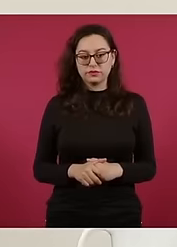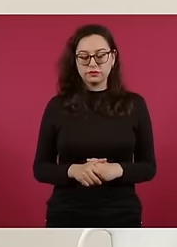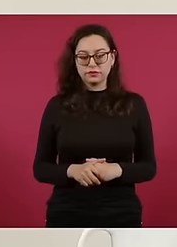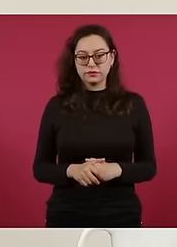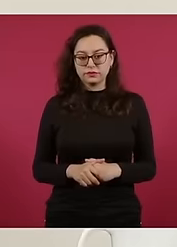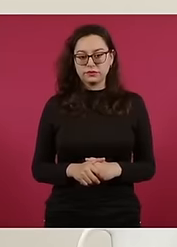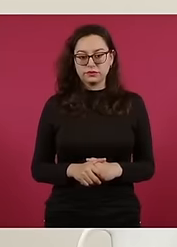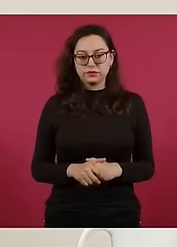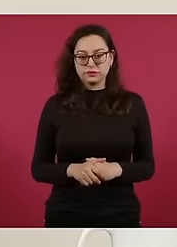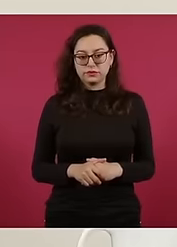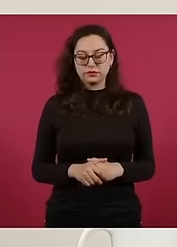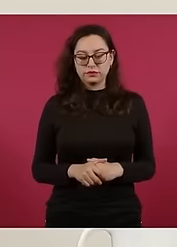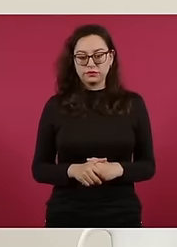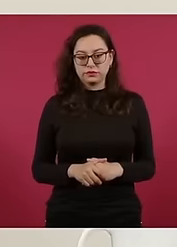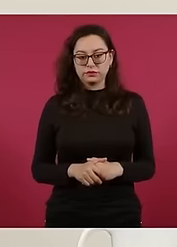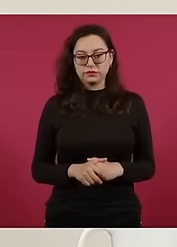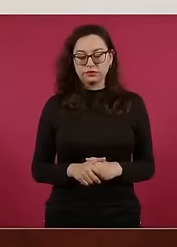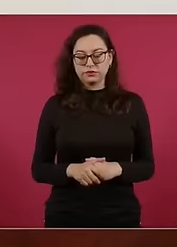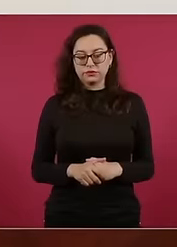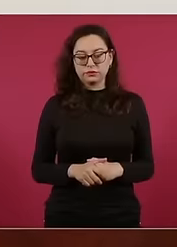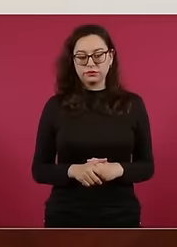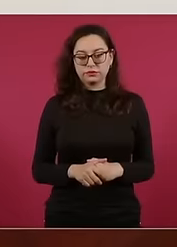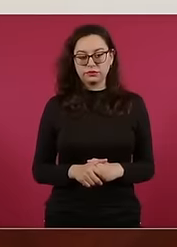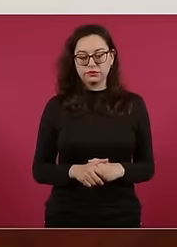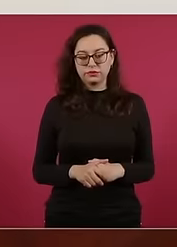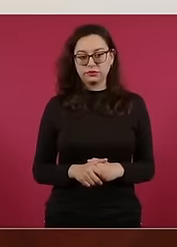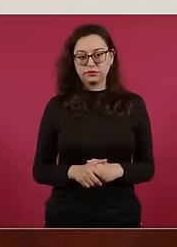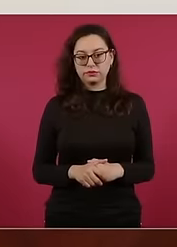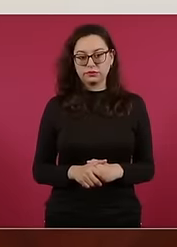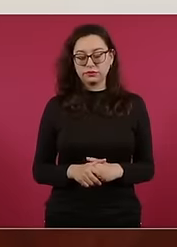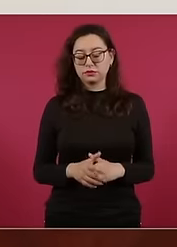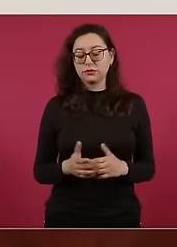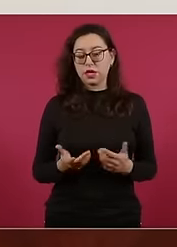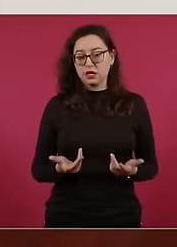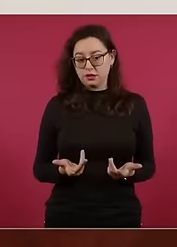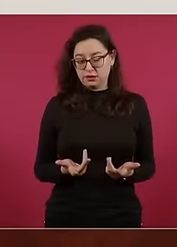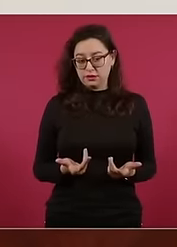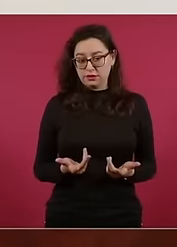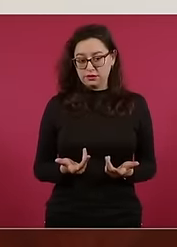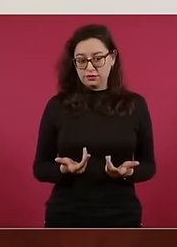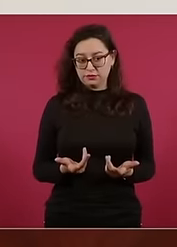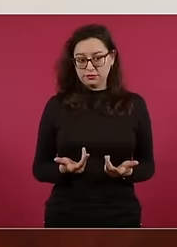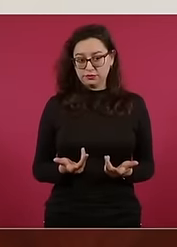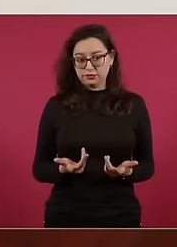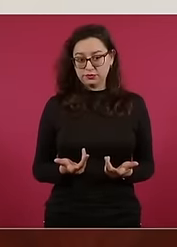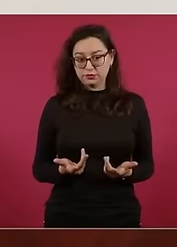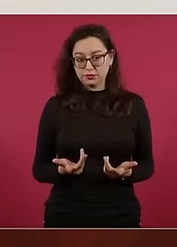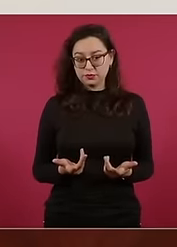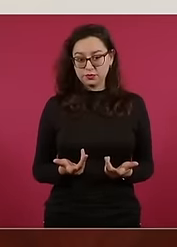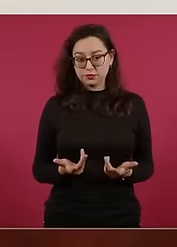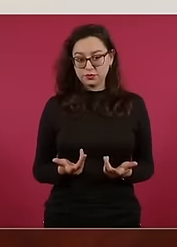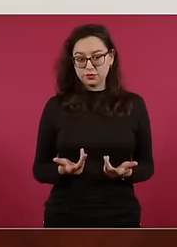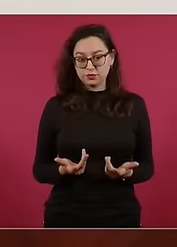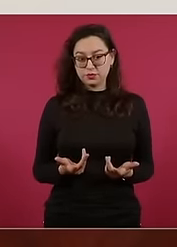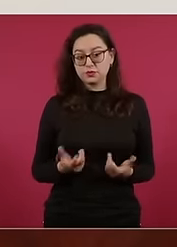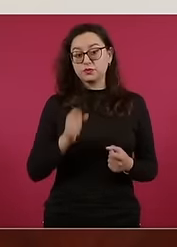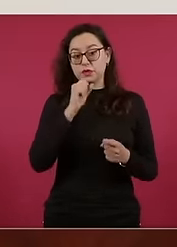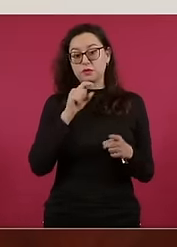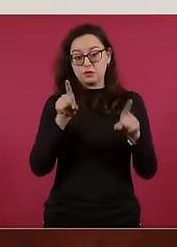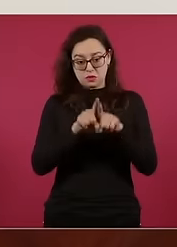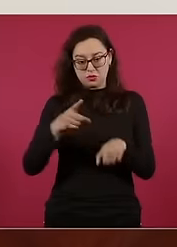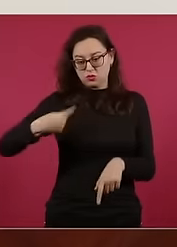También somos de la idea de que se tienen que presentar las actas,